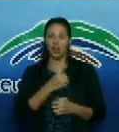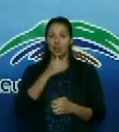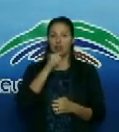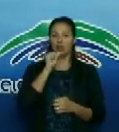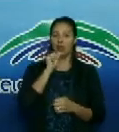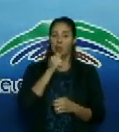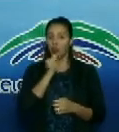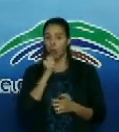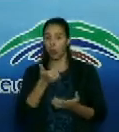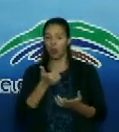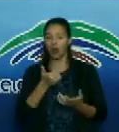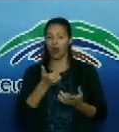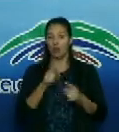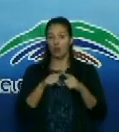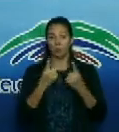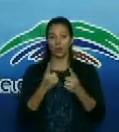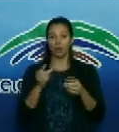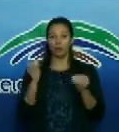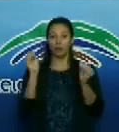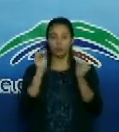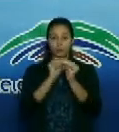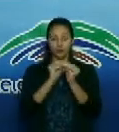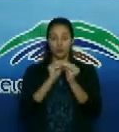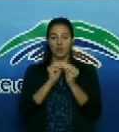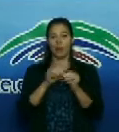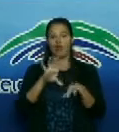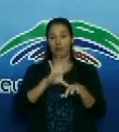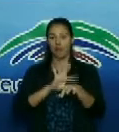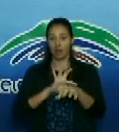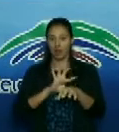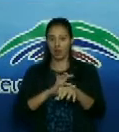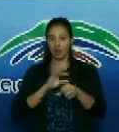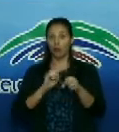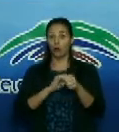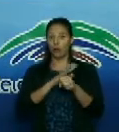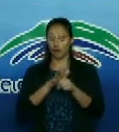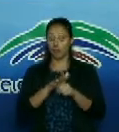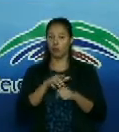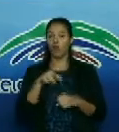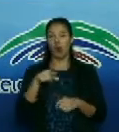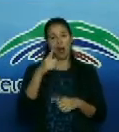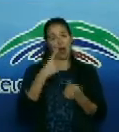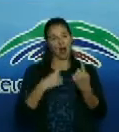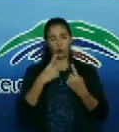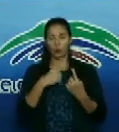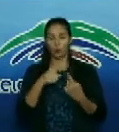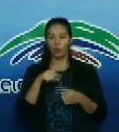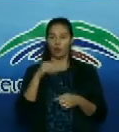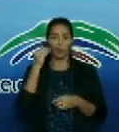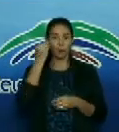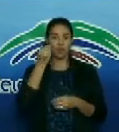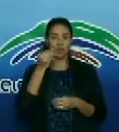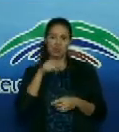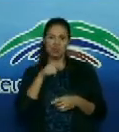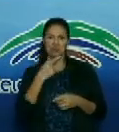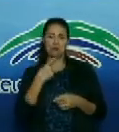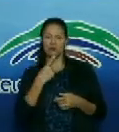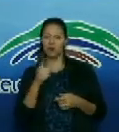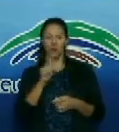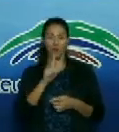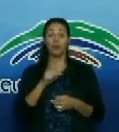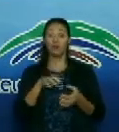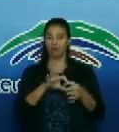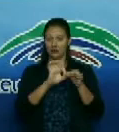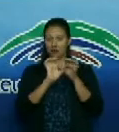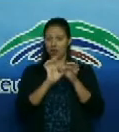angustia de tener una enfermedad que para muchos no es muy buen conocido pero bueno realmente estaban